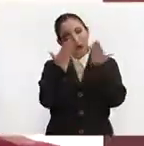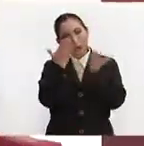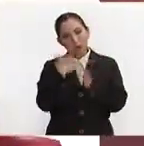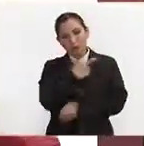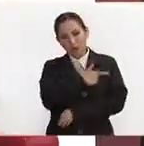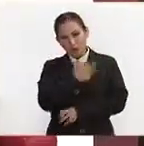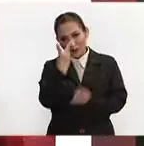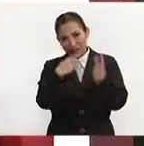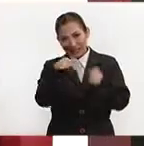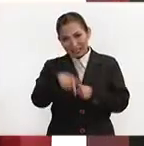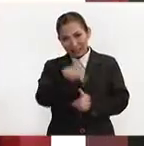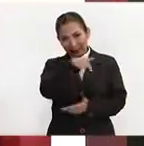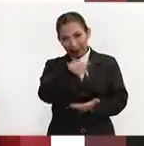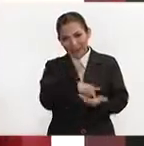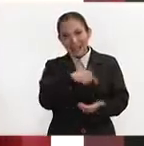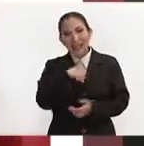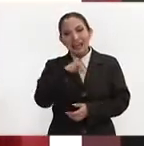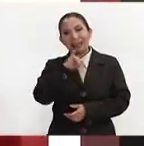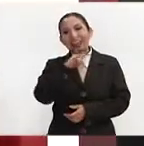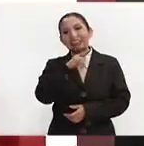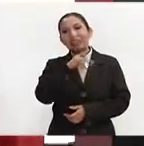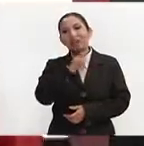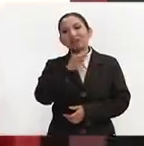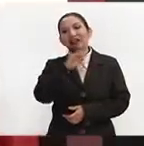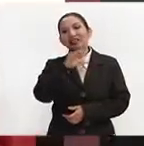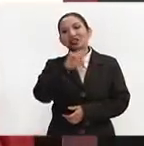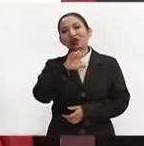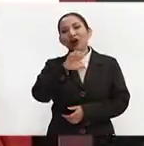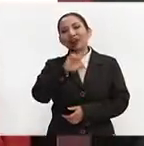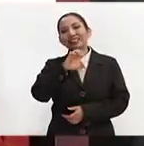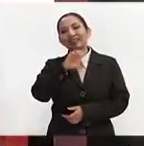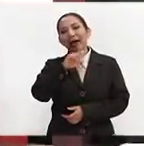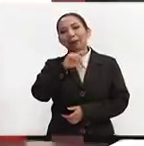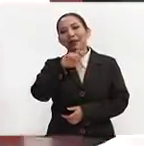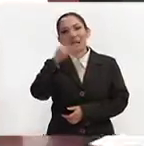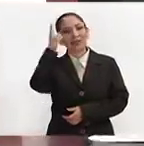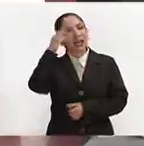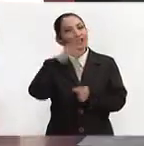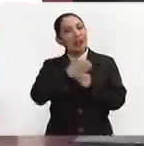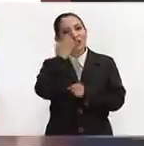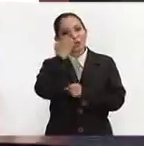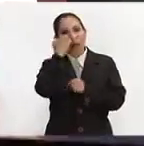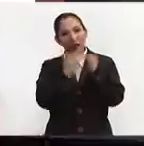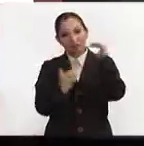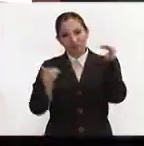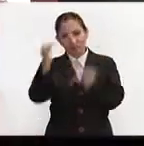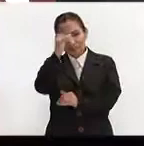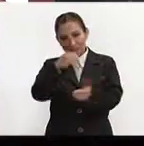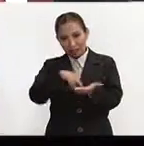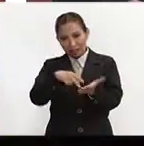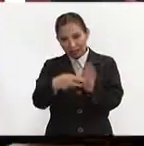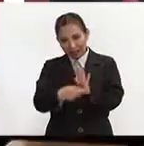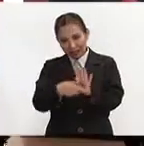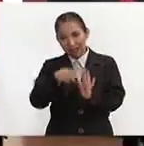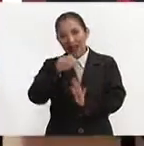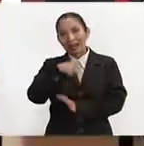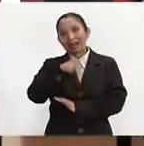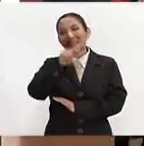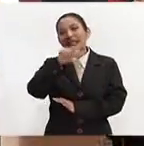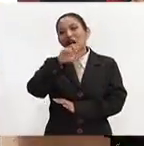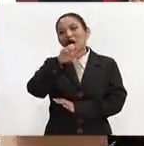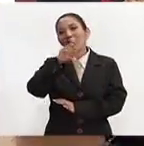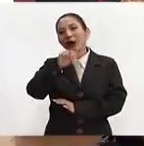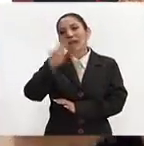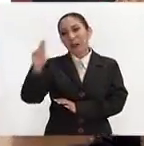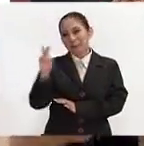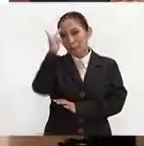de la Escuela Superior de Ingeniería y Arquitectura Unidad Ticomán del